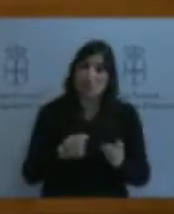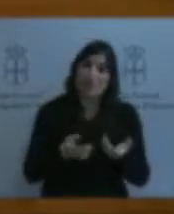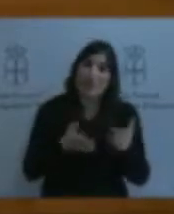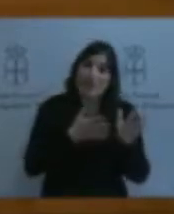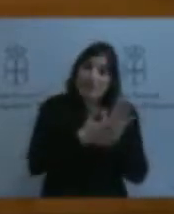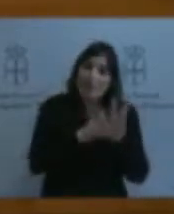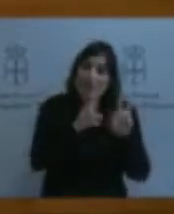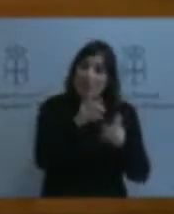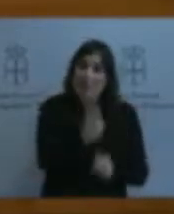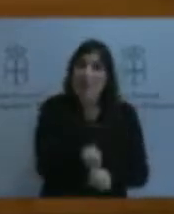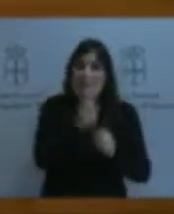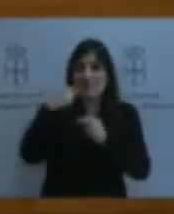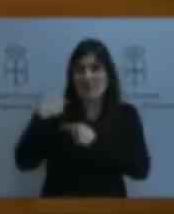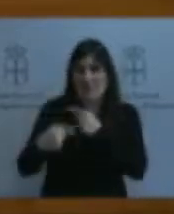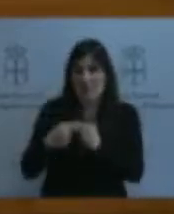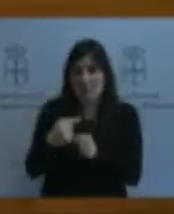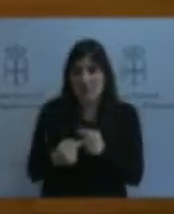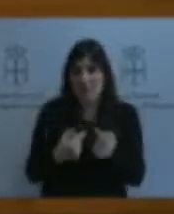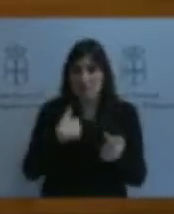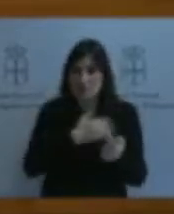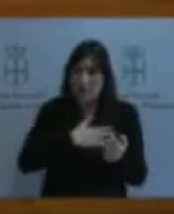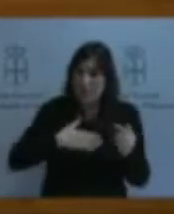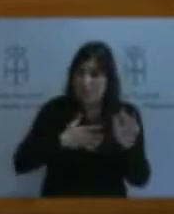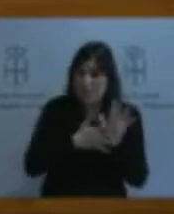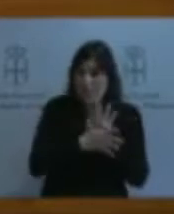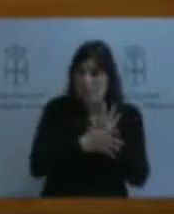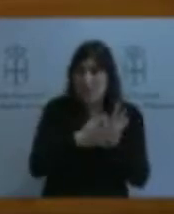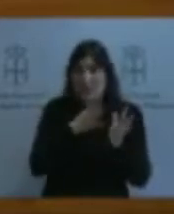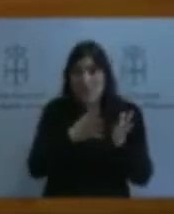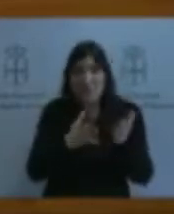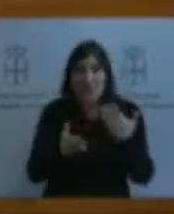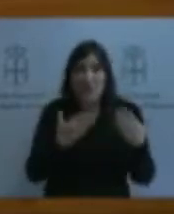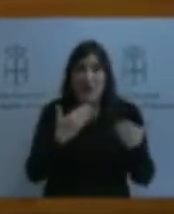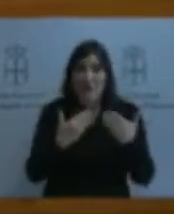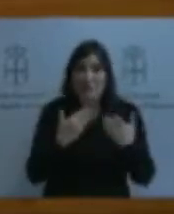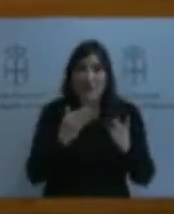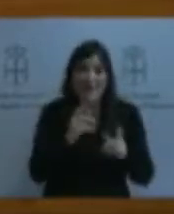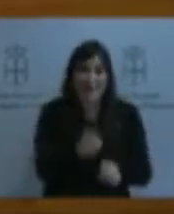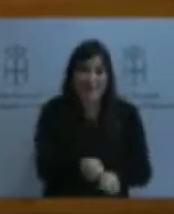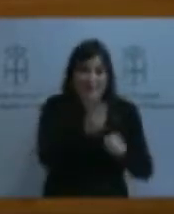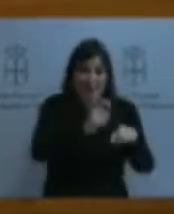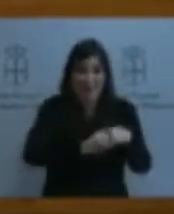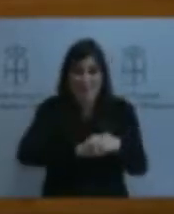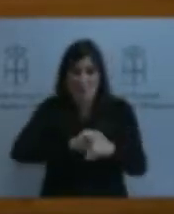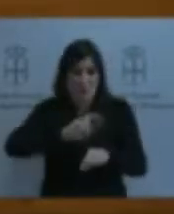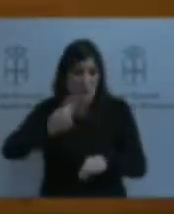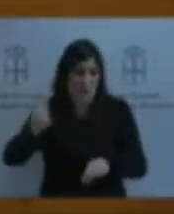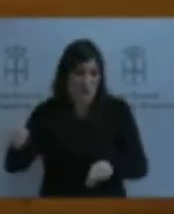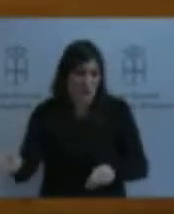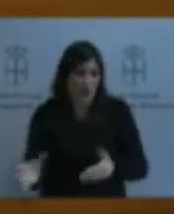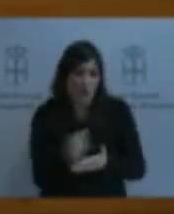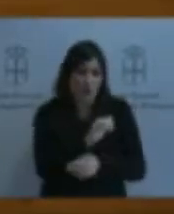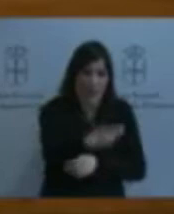ya que es complejo hablar constantemente de todas las artes de pesca asturianas, excepto arrastre, cerco y tal, para definirlo.